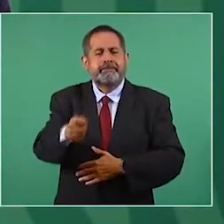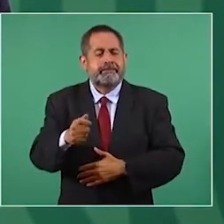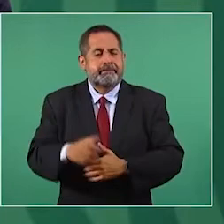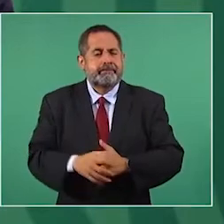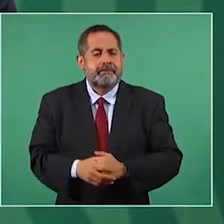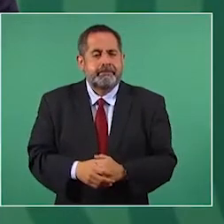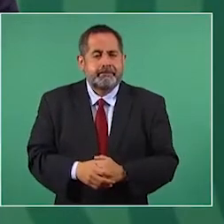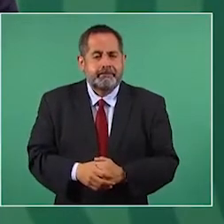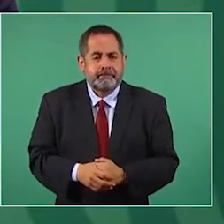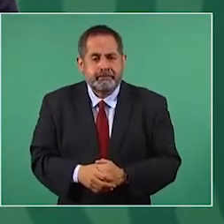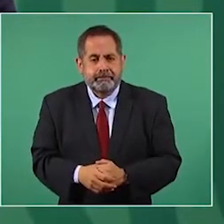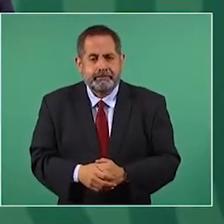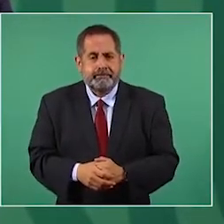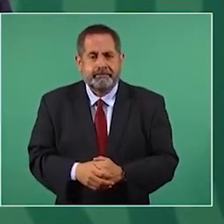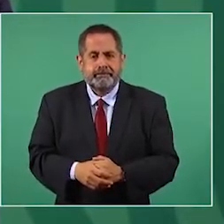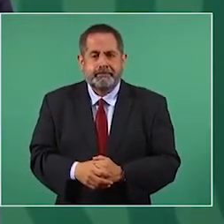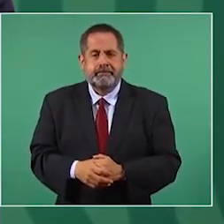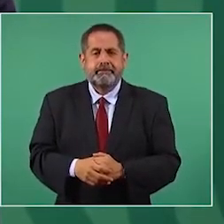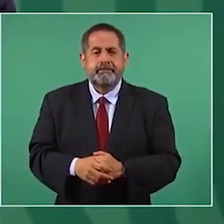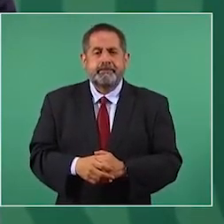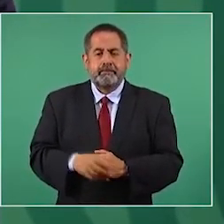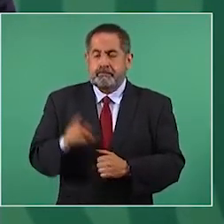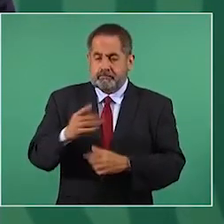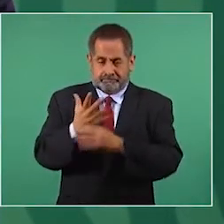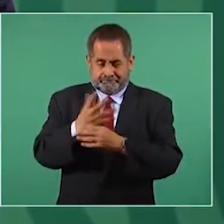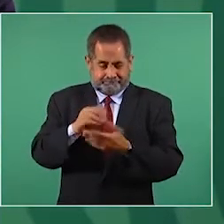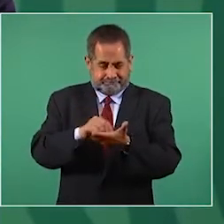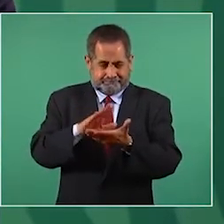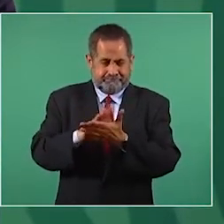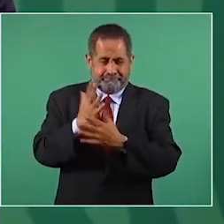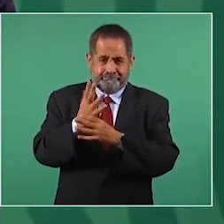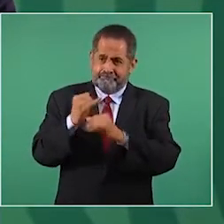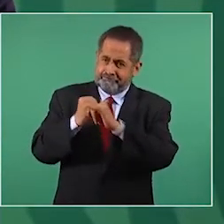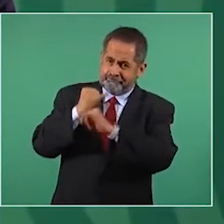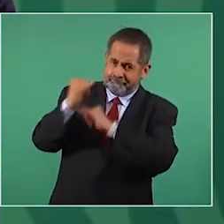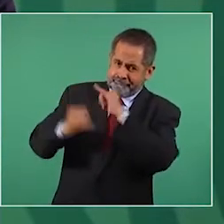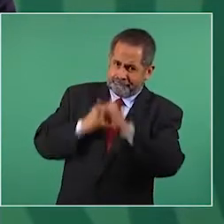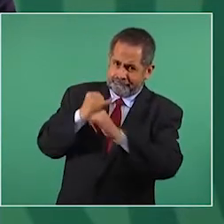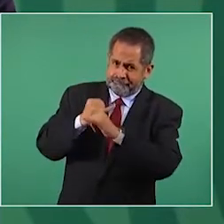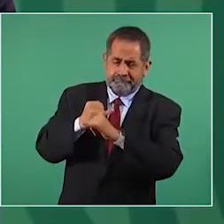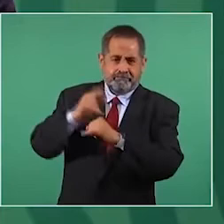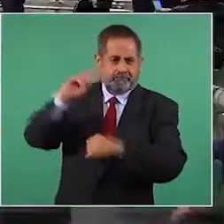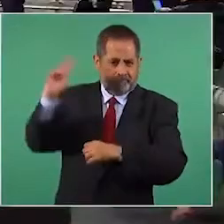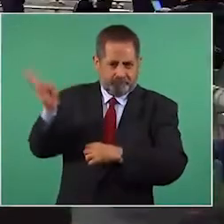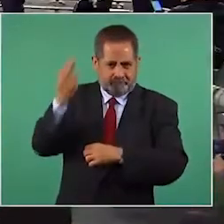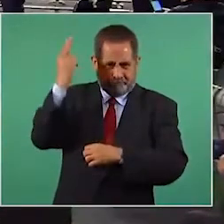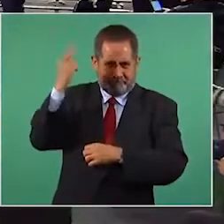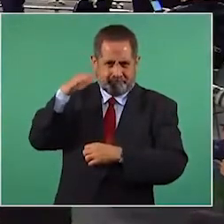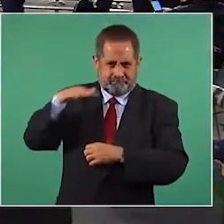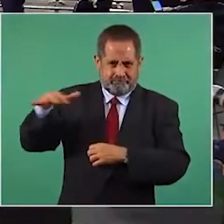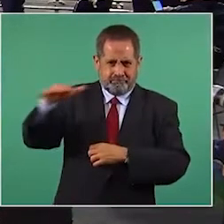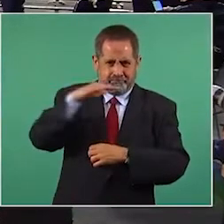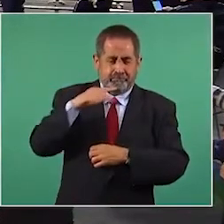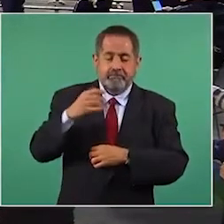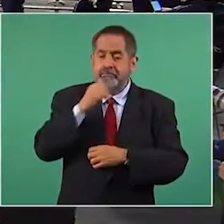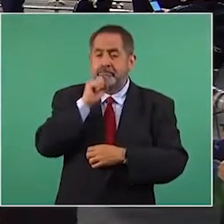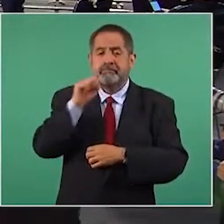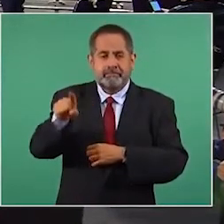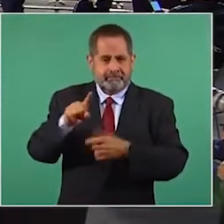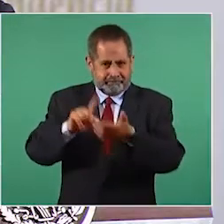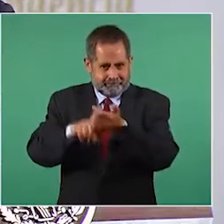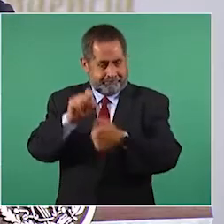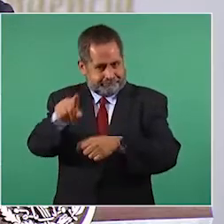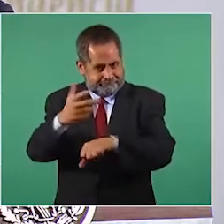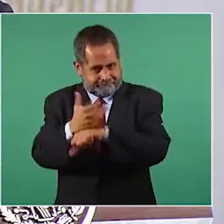de fuentes internacionales, de universidades, incluso de Estados